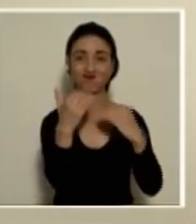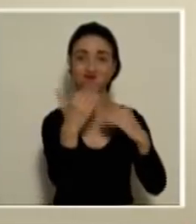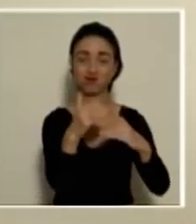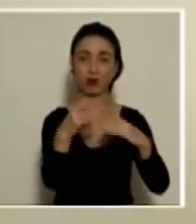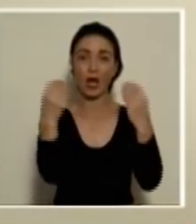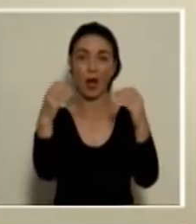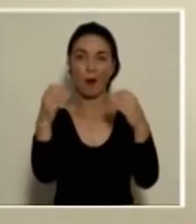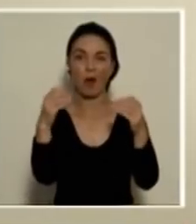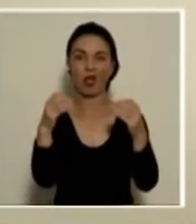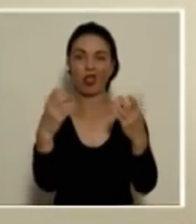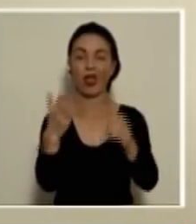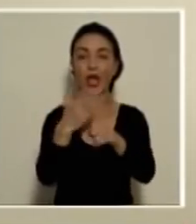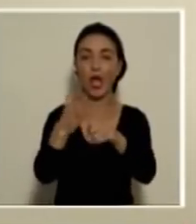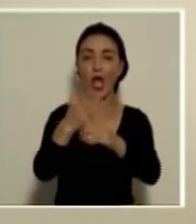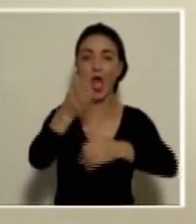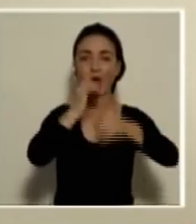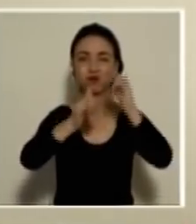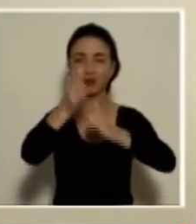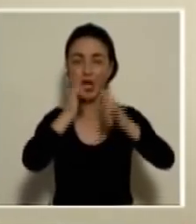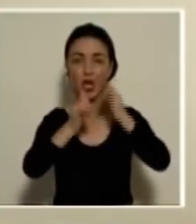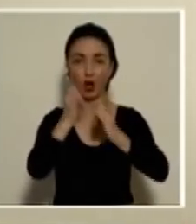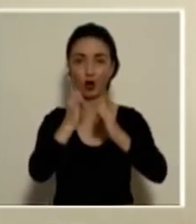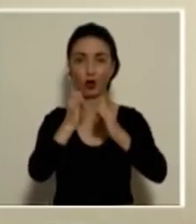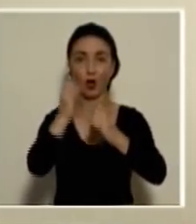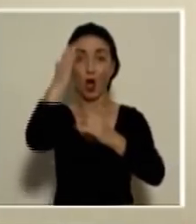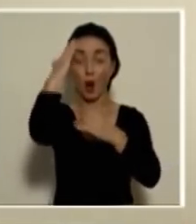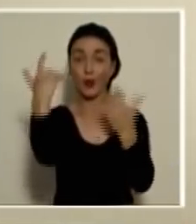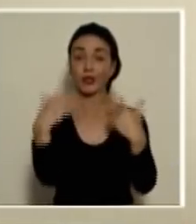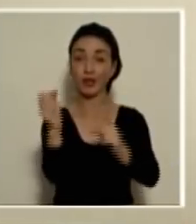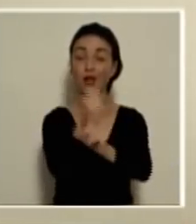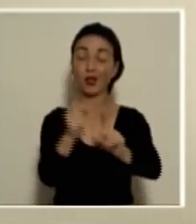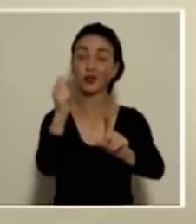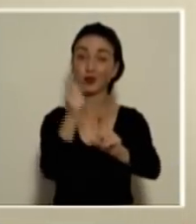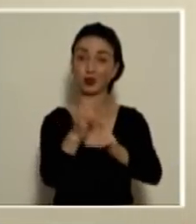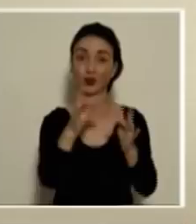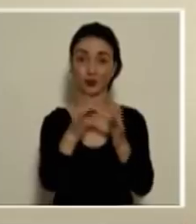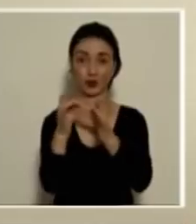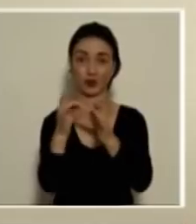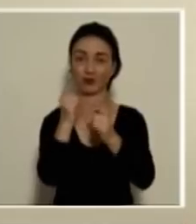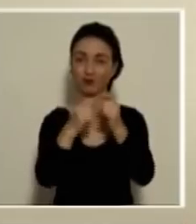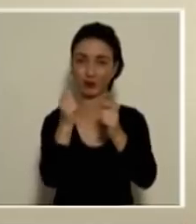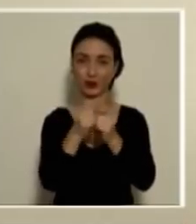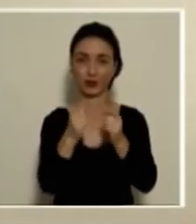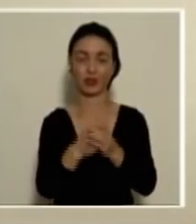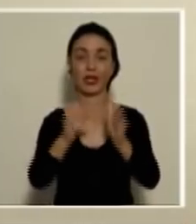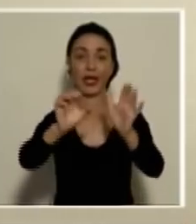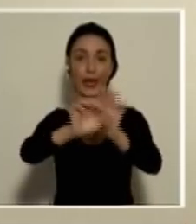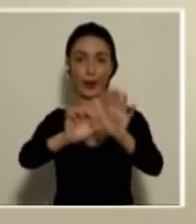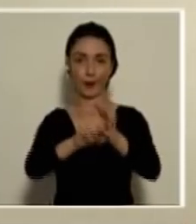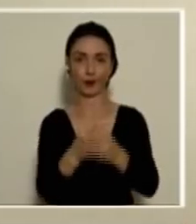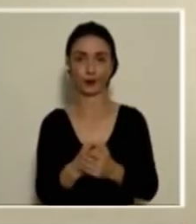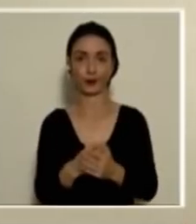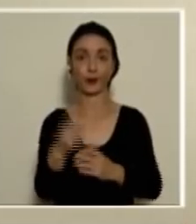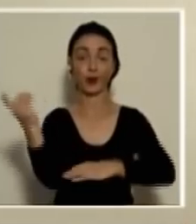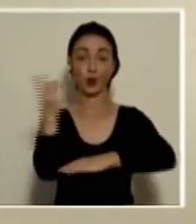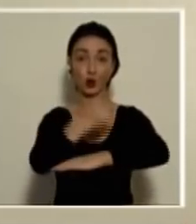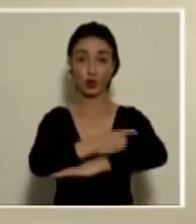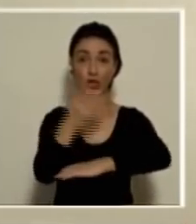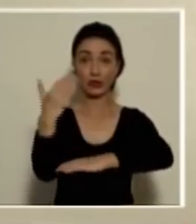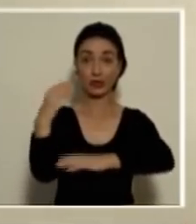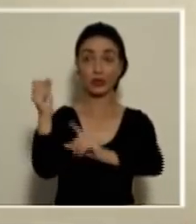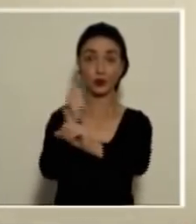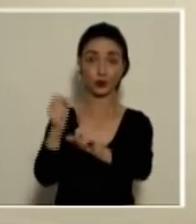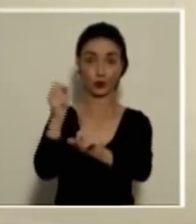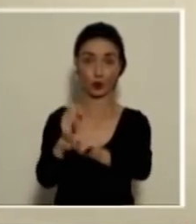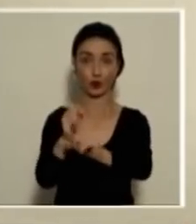venta de licor, vista que hemos tenido circunstancias muy particulares. Y para ponerle un ejemplo, hace unos días se dio una